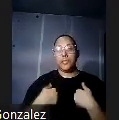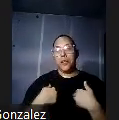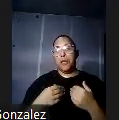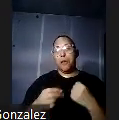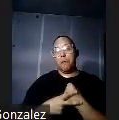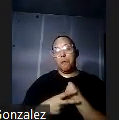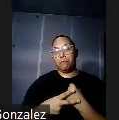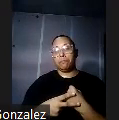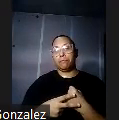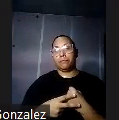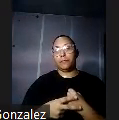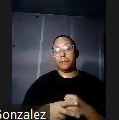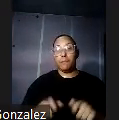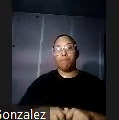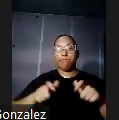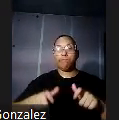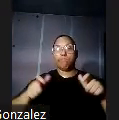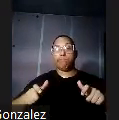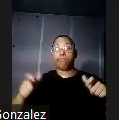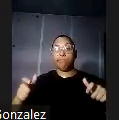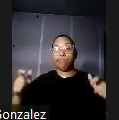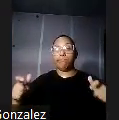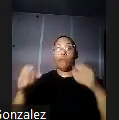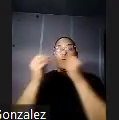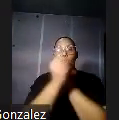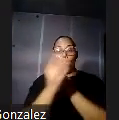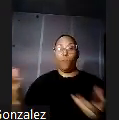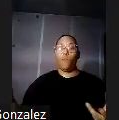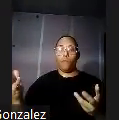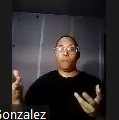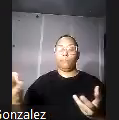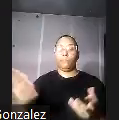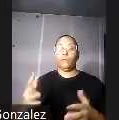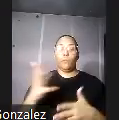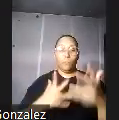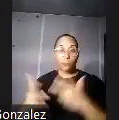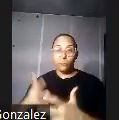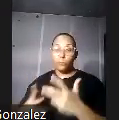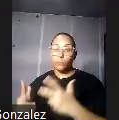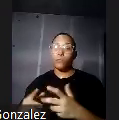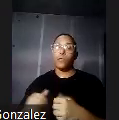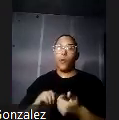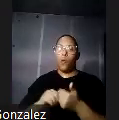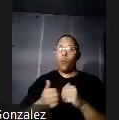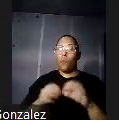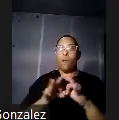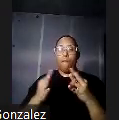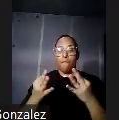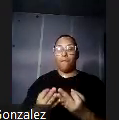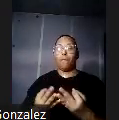acervo en imágenes información de cómo era la familia cómo era esa relación